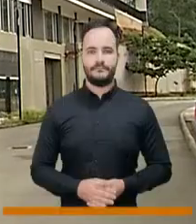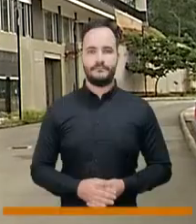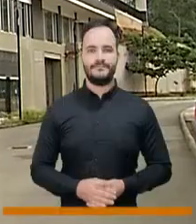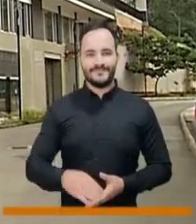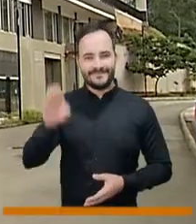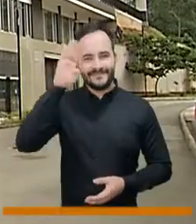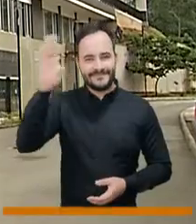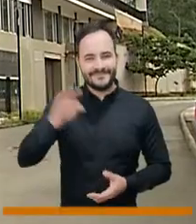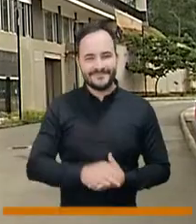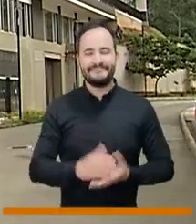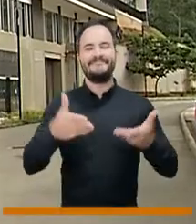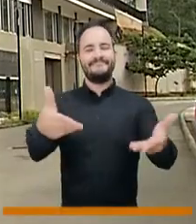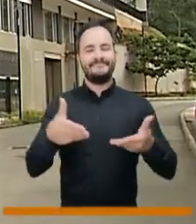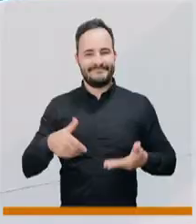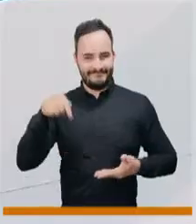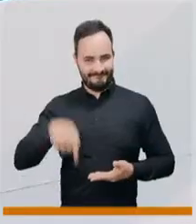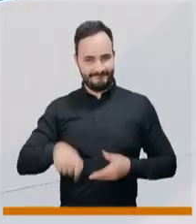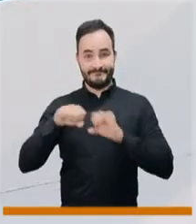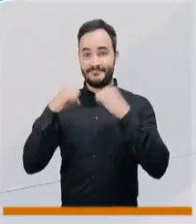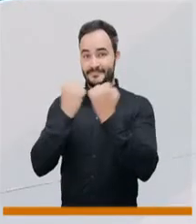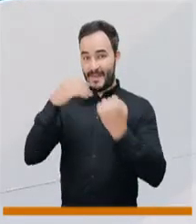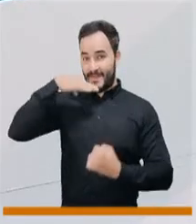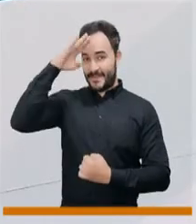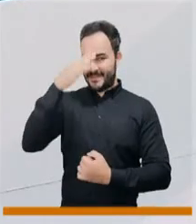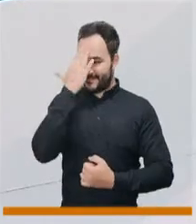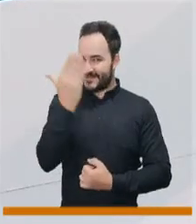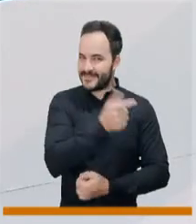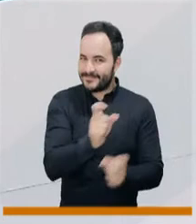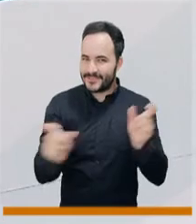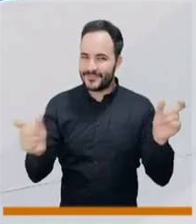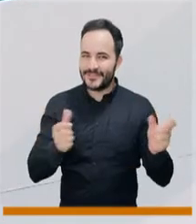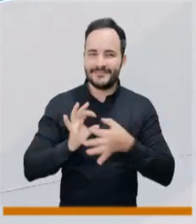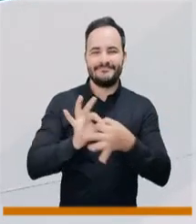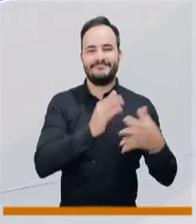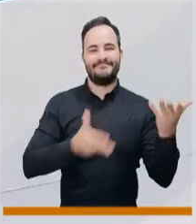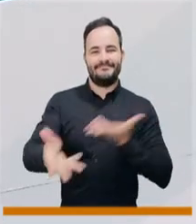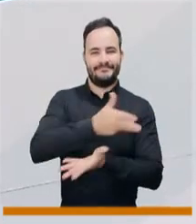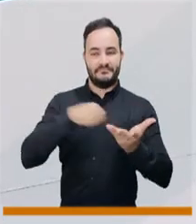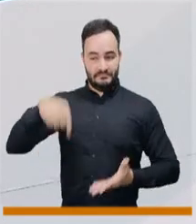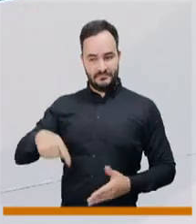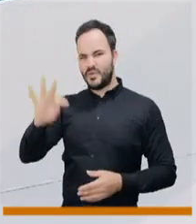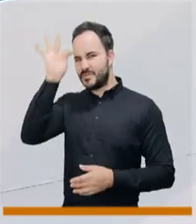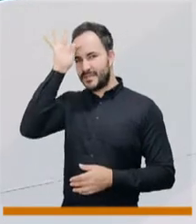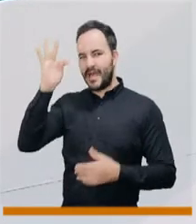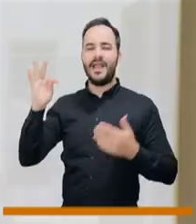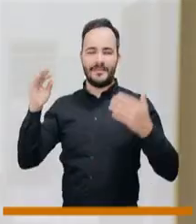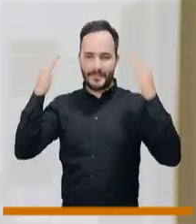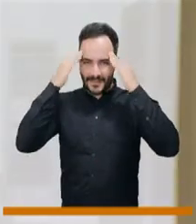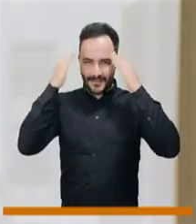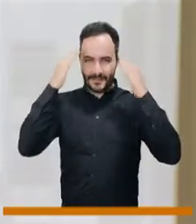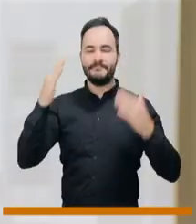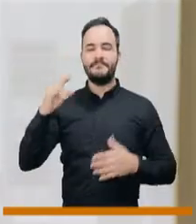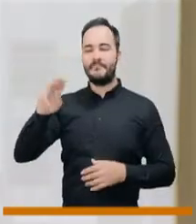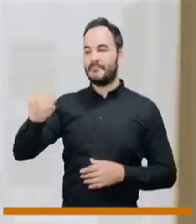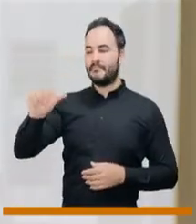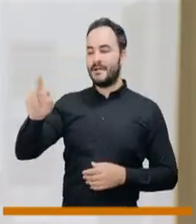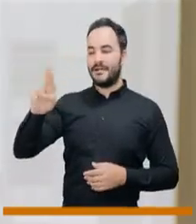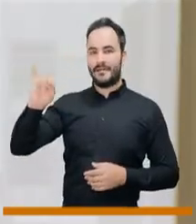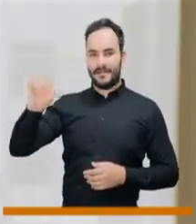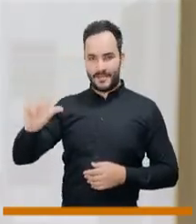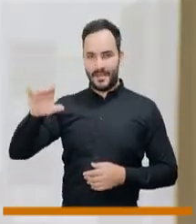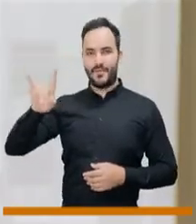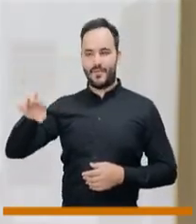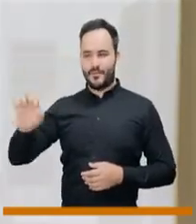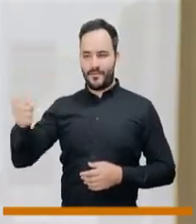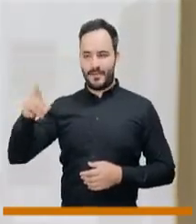Hola, bienvenidos a De Frente a la gente. Hoy estamos desde el hospital mental María Upegui Homo en el municipio de Bello,